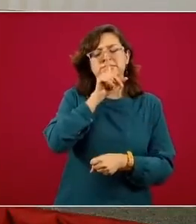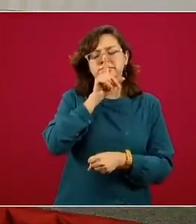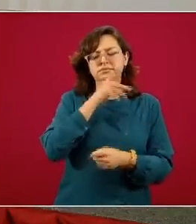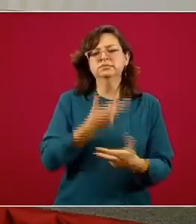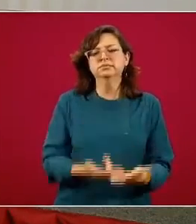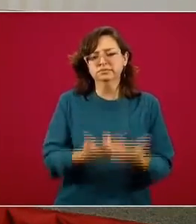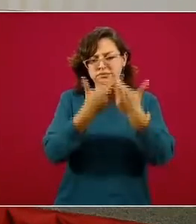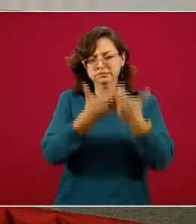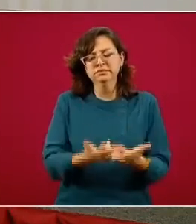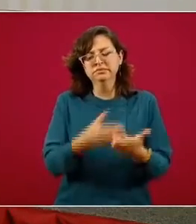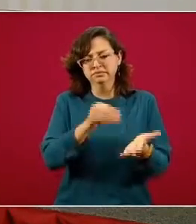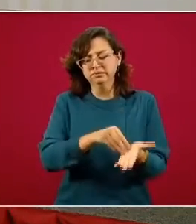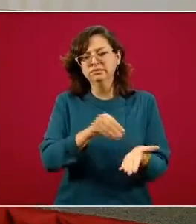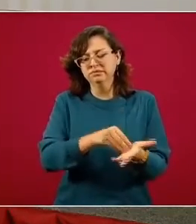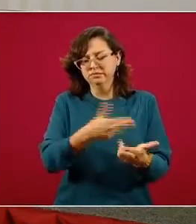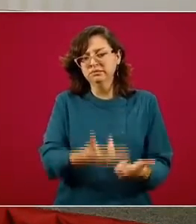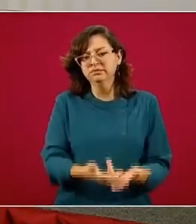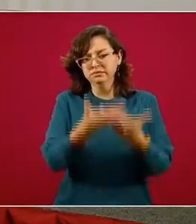disponibilidad importante,